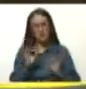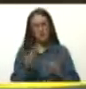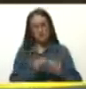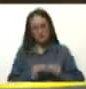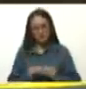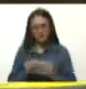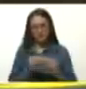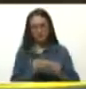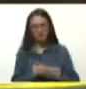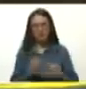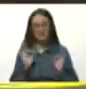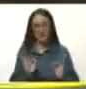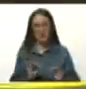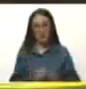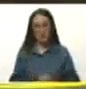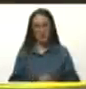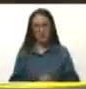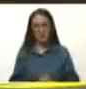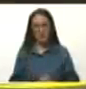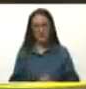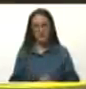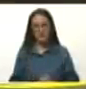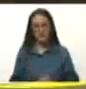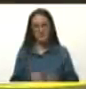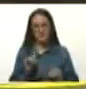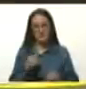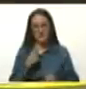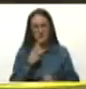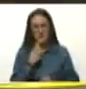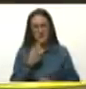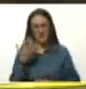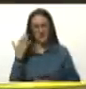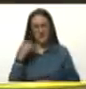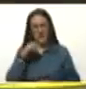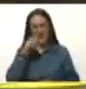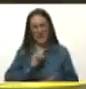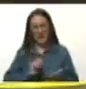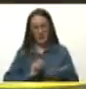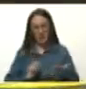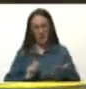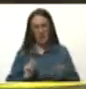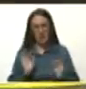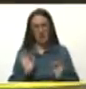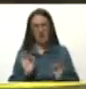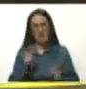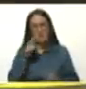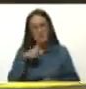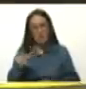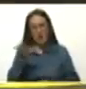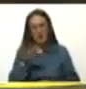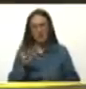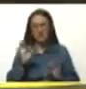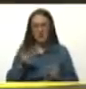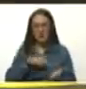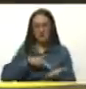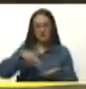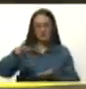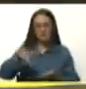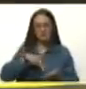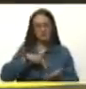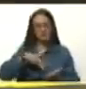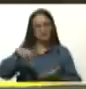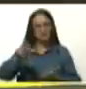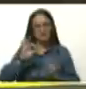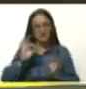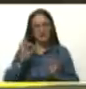Y más temprano que tarde, como dijera el gran Salvador Allende, ese pueblo volverá a transitar las grandes alamedas